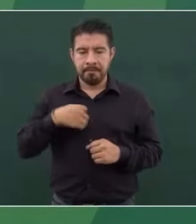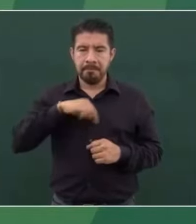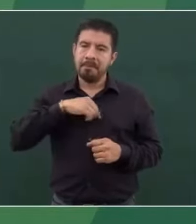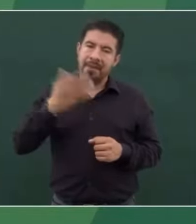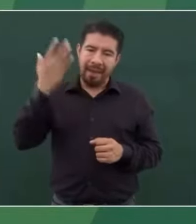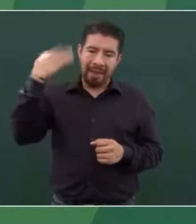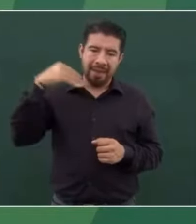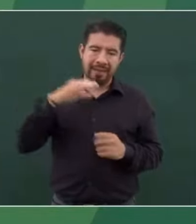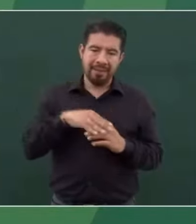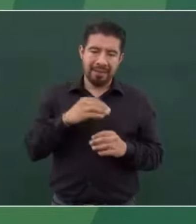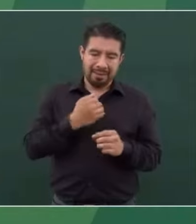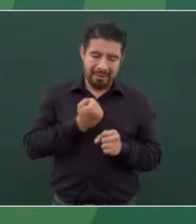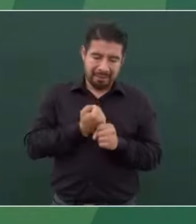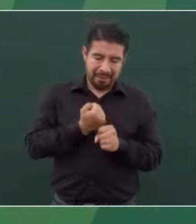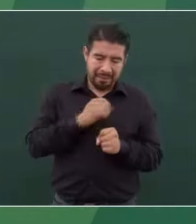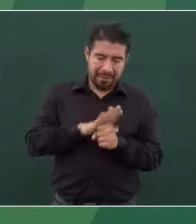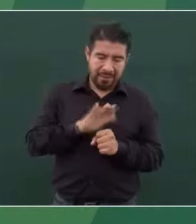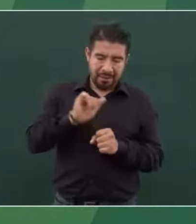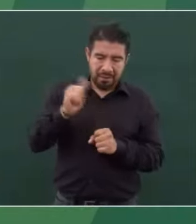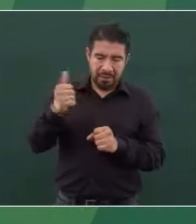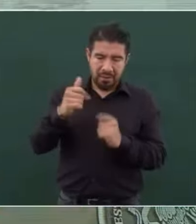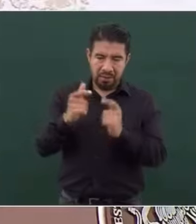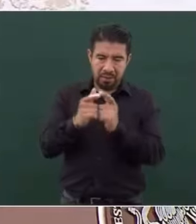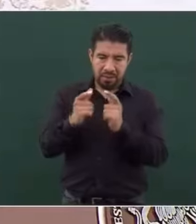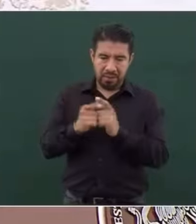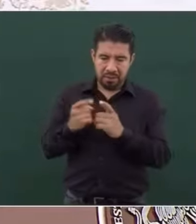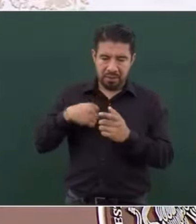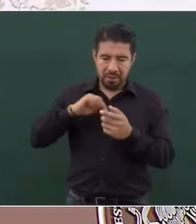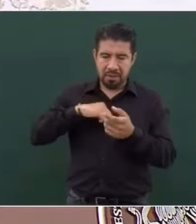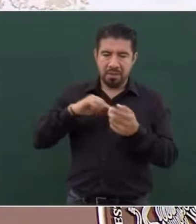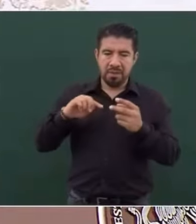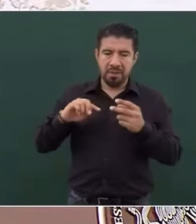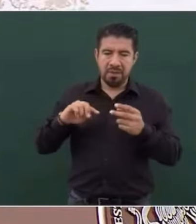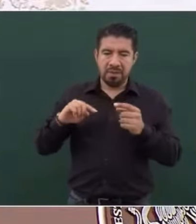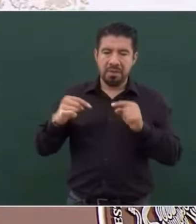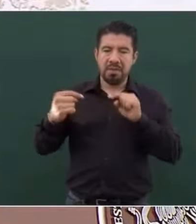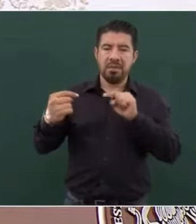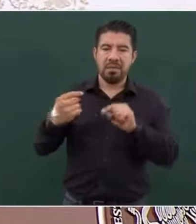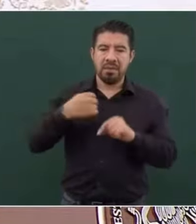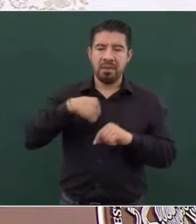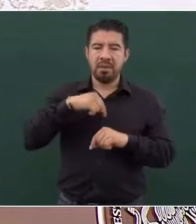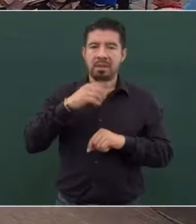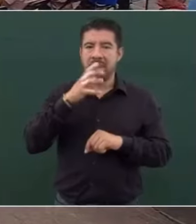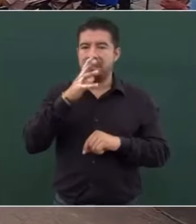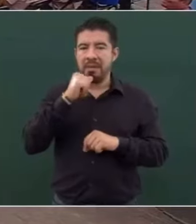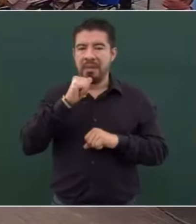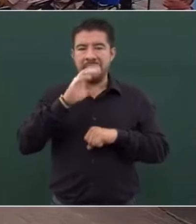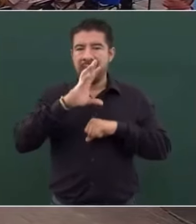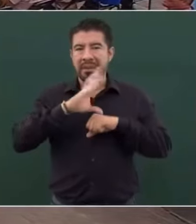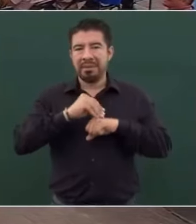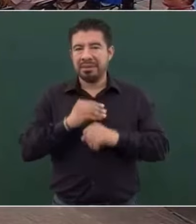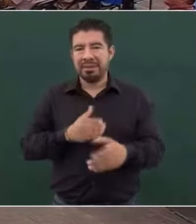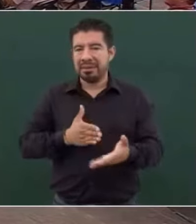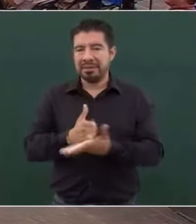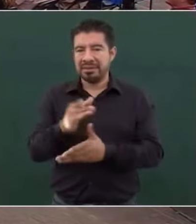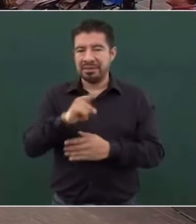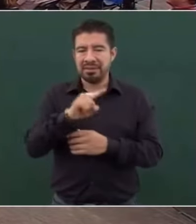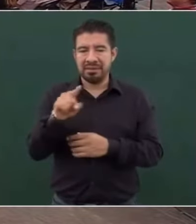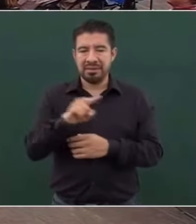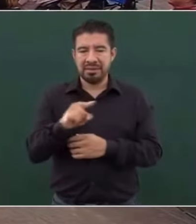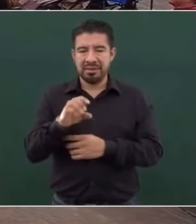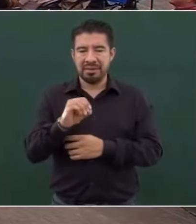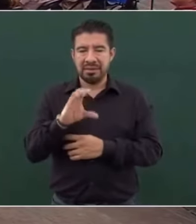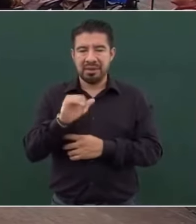al parecer irritó, les dolió, no le gustó a la oposición, o sea, a los del PRI-RD,